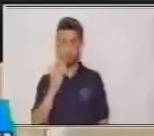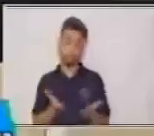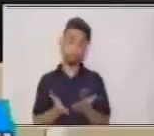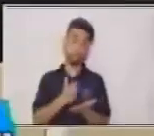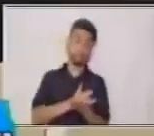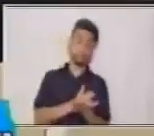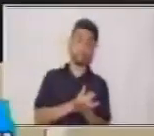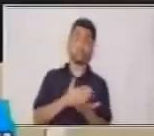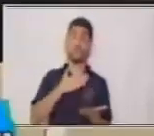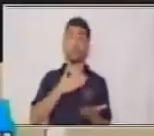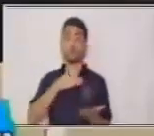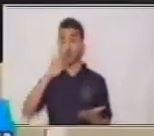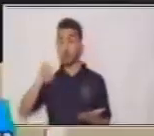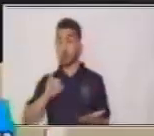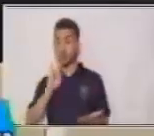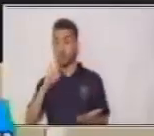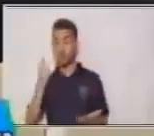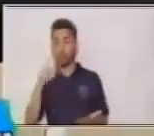Yo soy Juan Ramón.